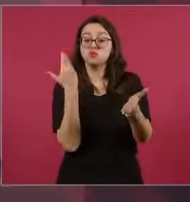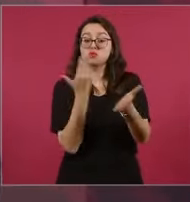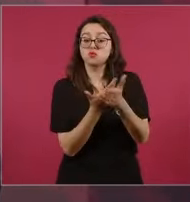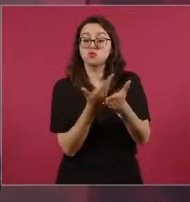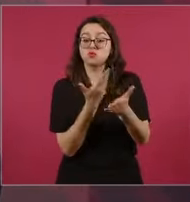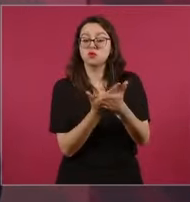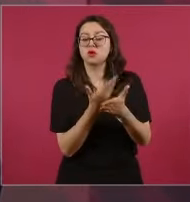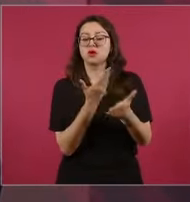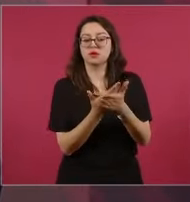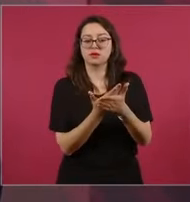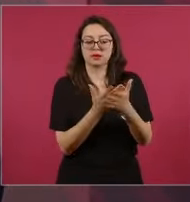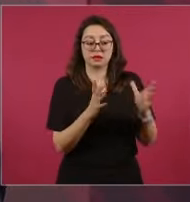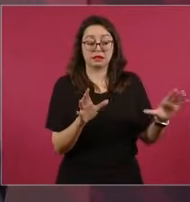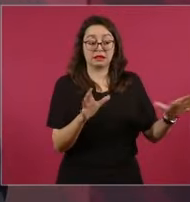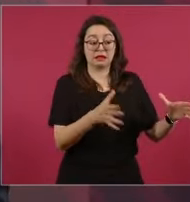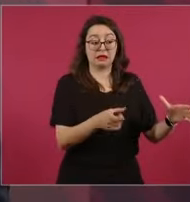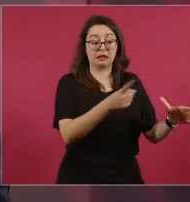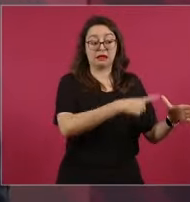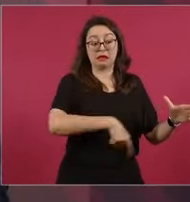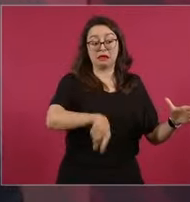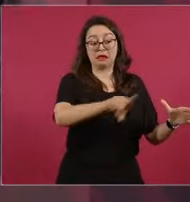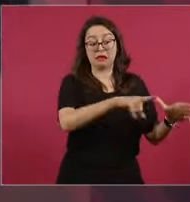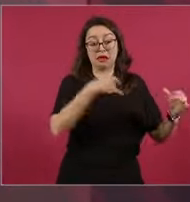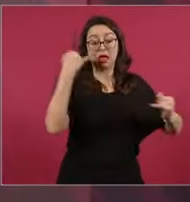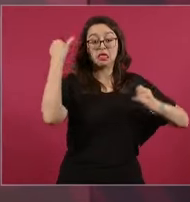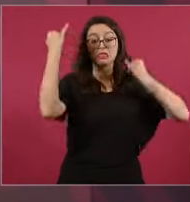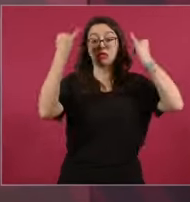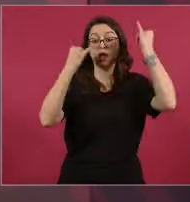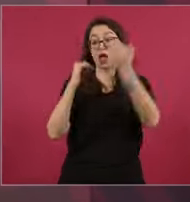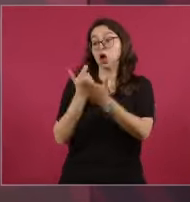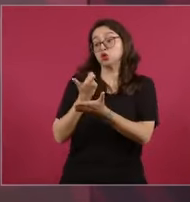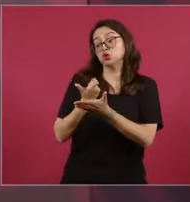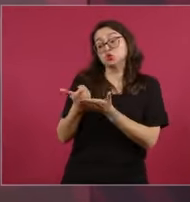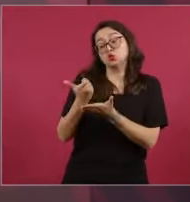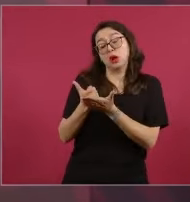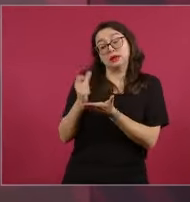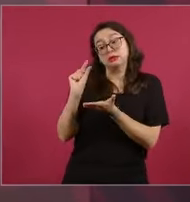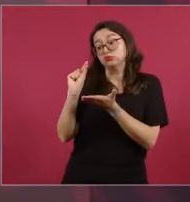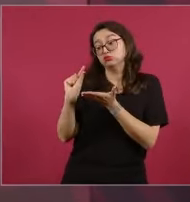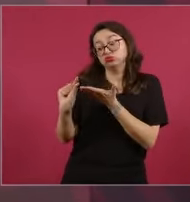de estos falsarios el que si se aumentaba el salario